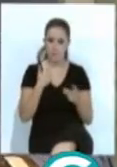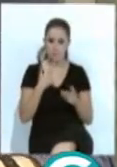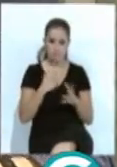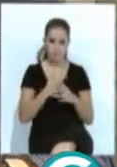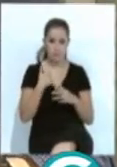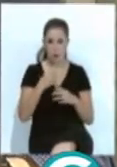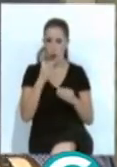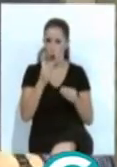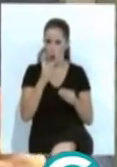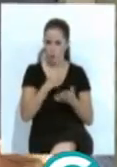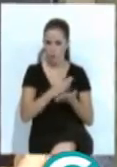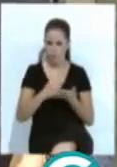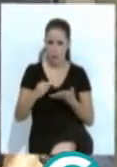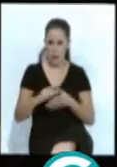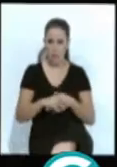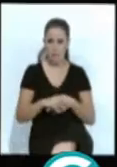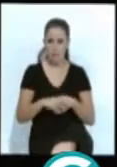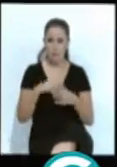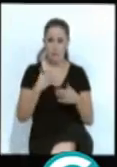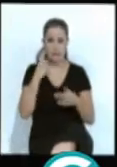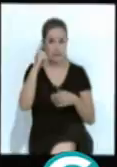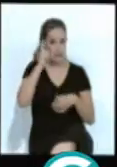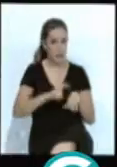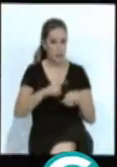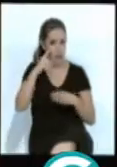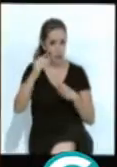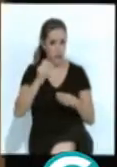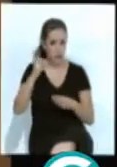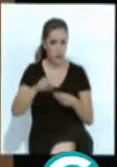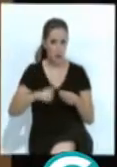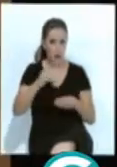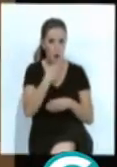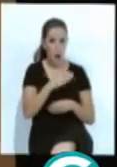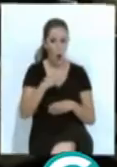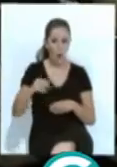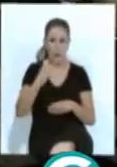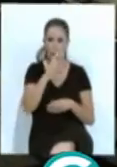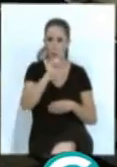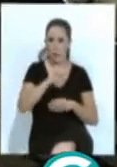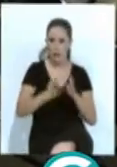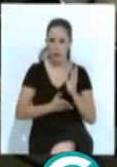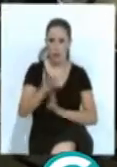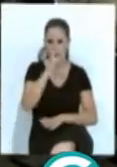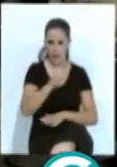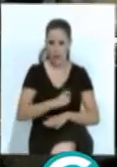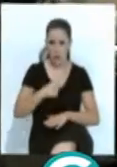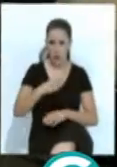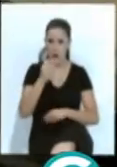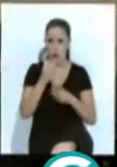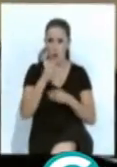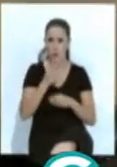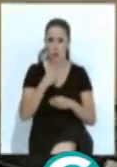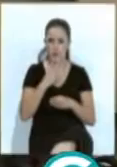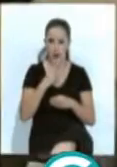de drogas. El psiquiatra considera llamativo también entre los jóvenes un incremento del 2% anual en el consumo de